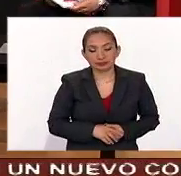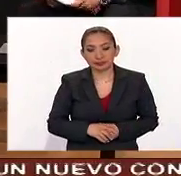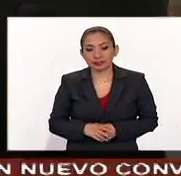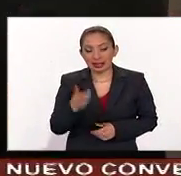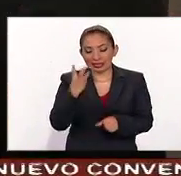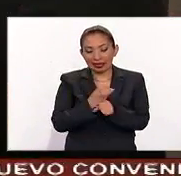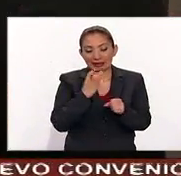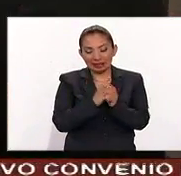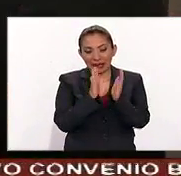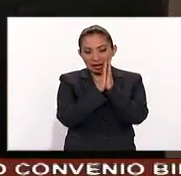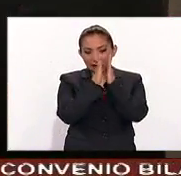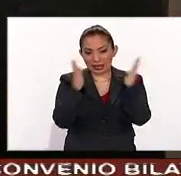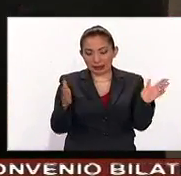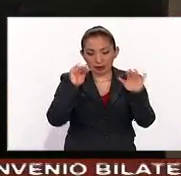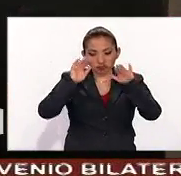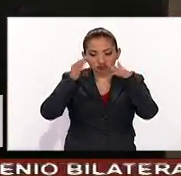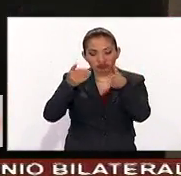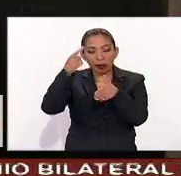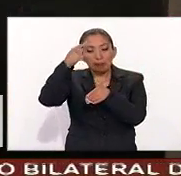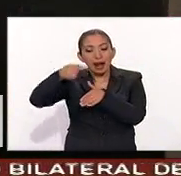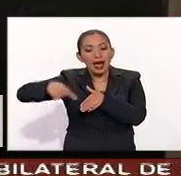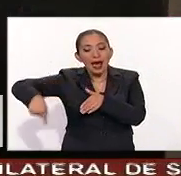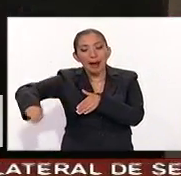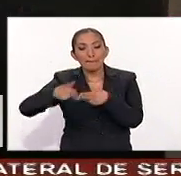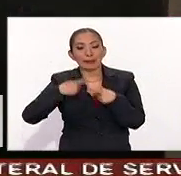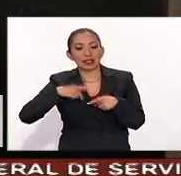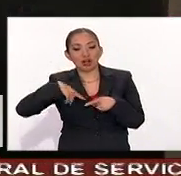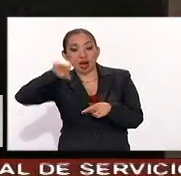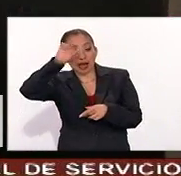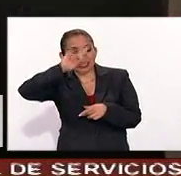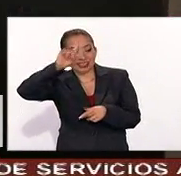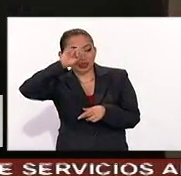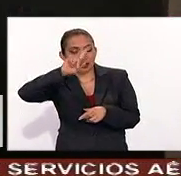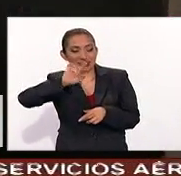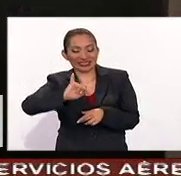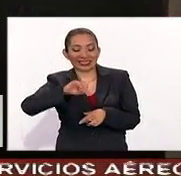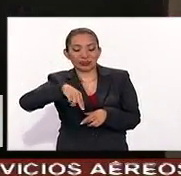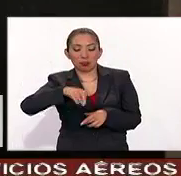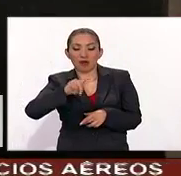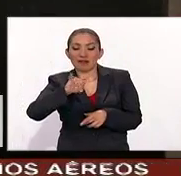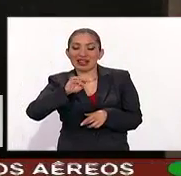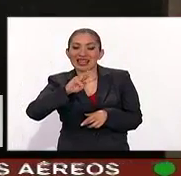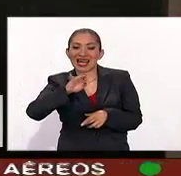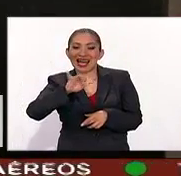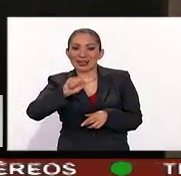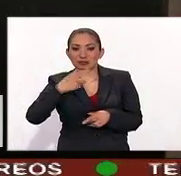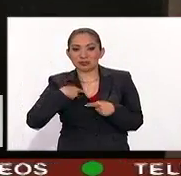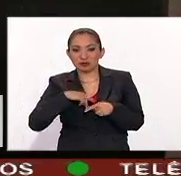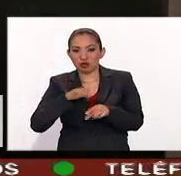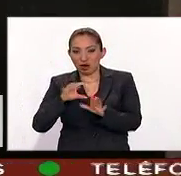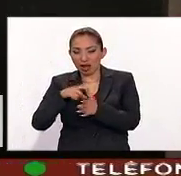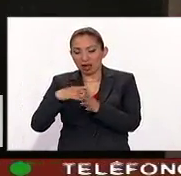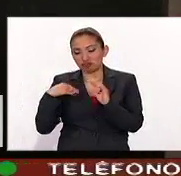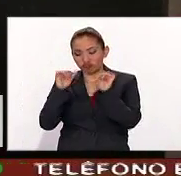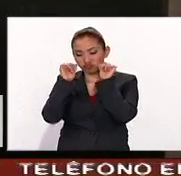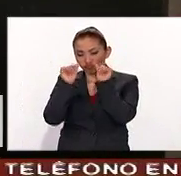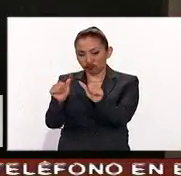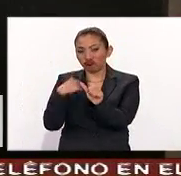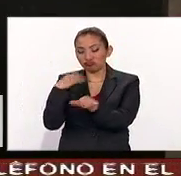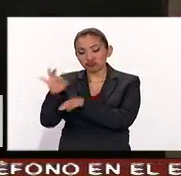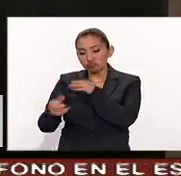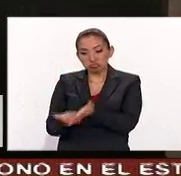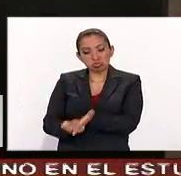tercer libro va dirigido básicamente a los asesores inmobiliarios con una visión ya a asesores